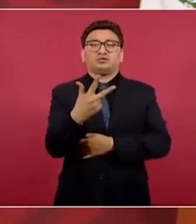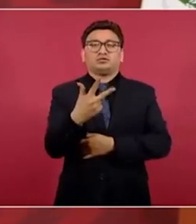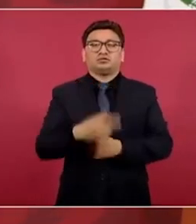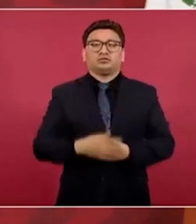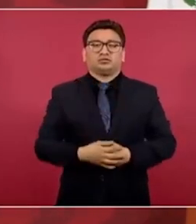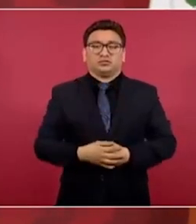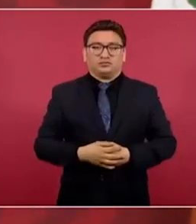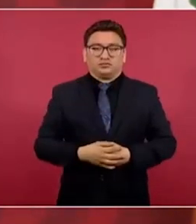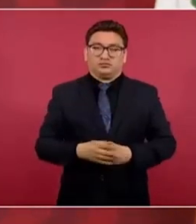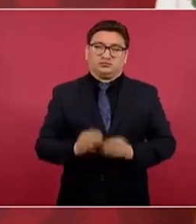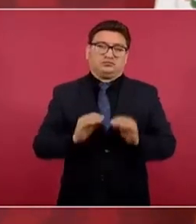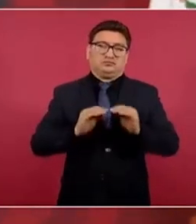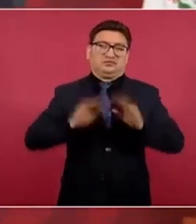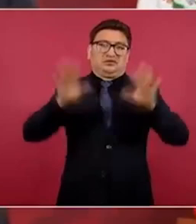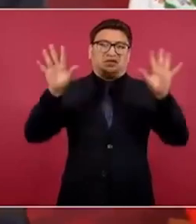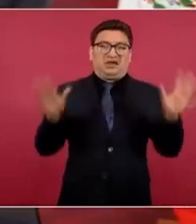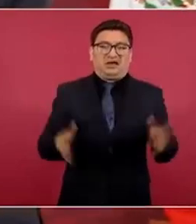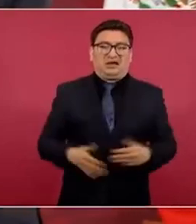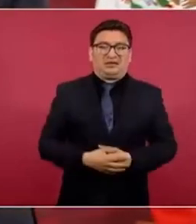claro,